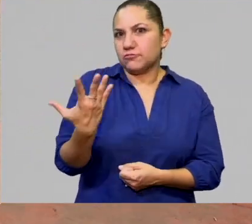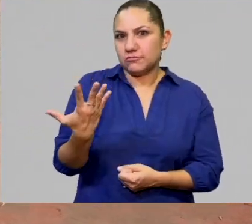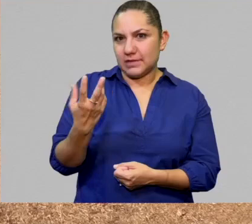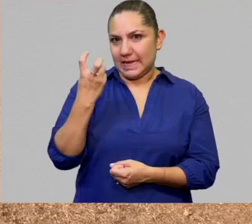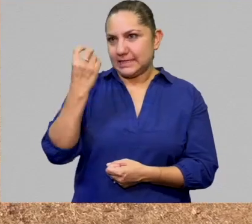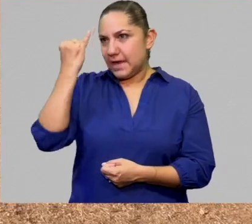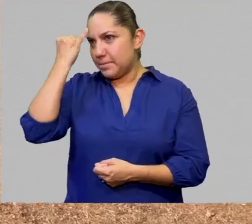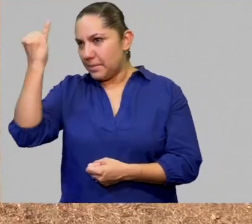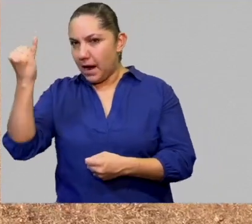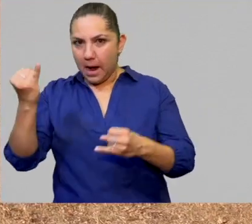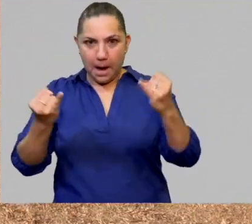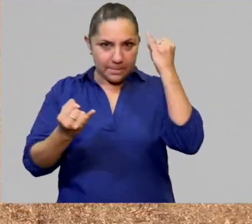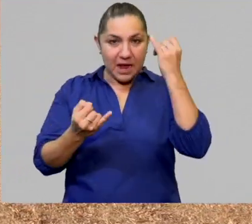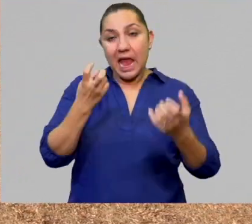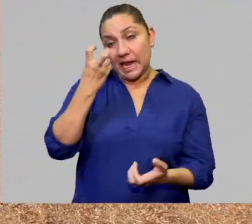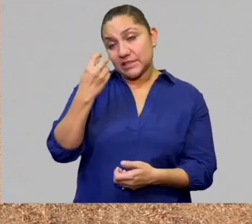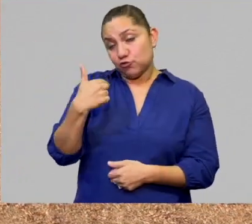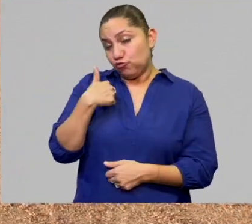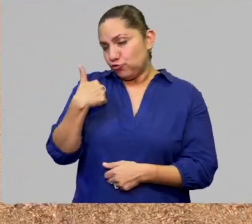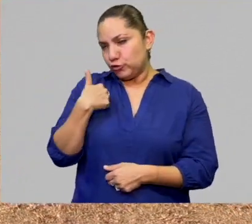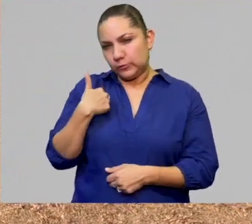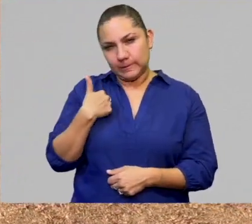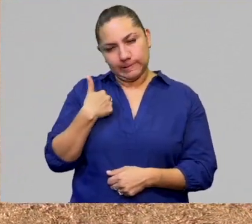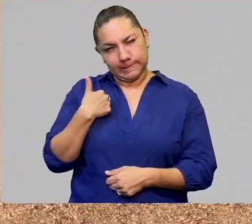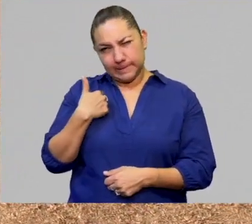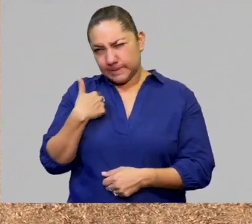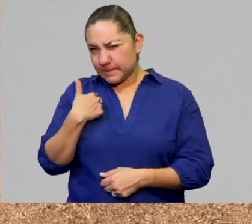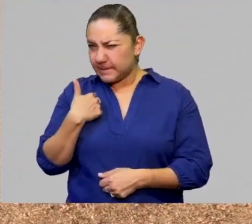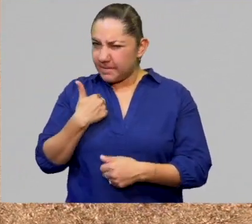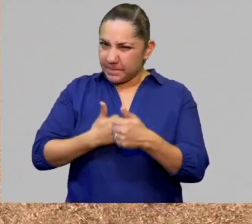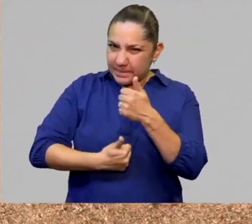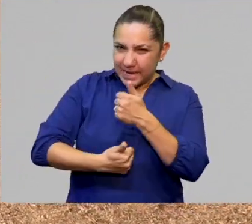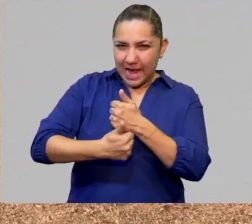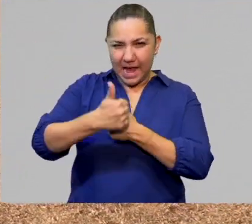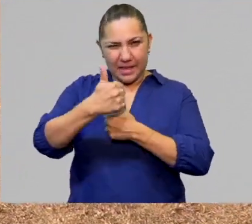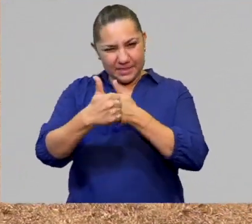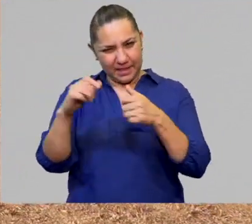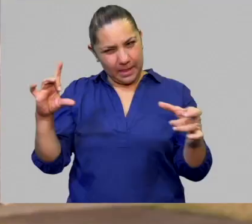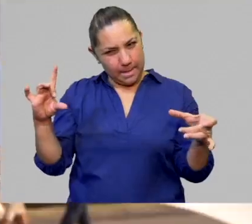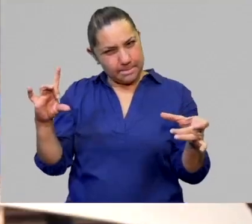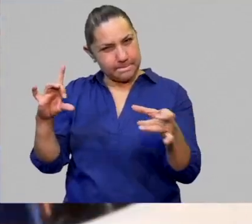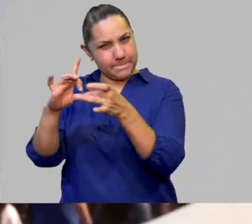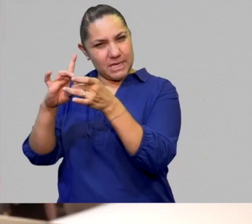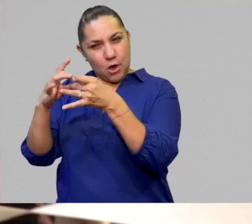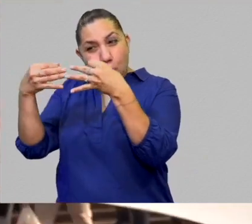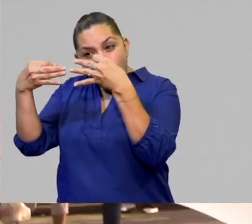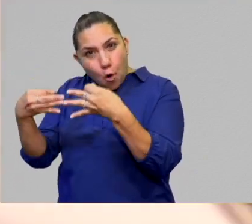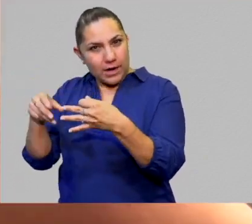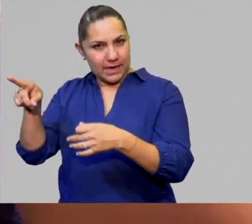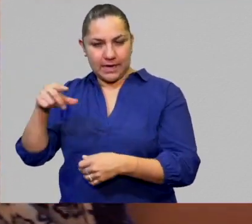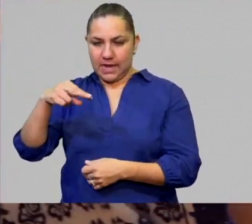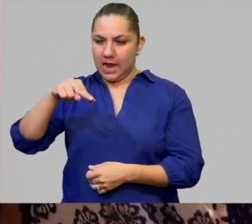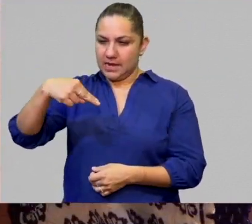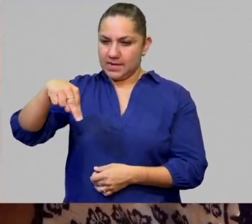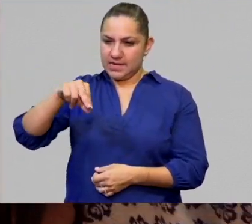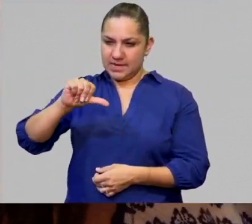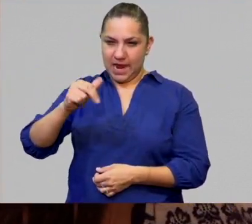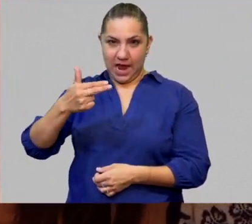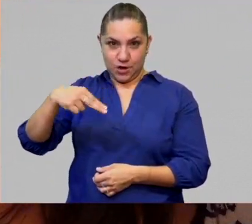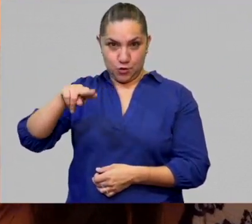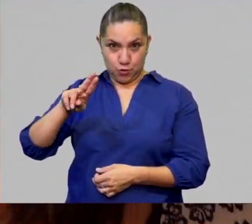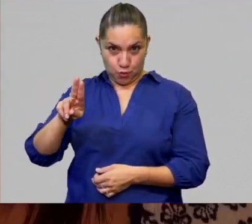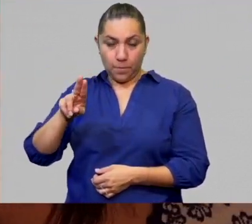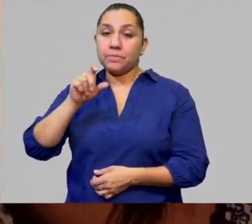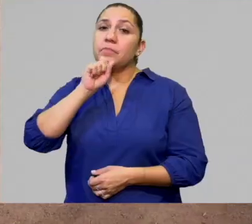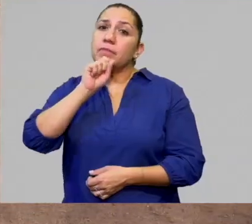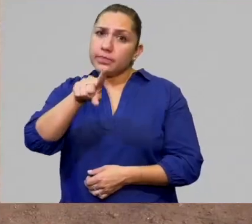Entonces, lo que intento siempre es ser fiel al original que es el Ñañú, y también, por supuesto, escribo